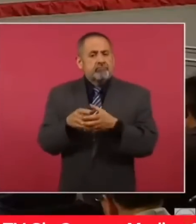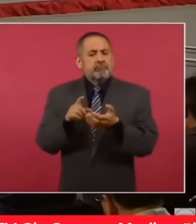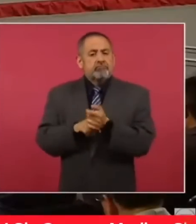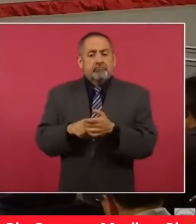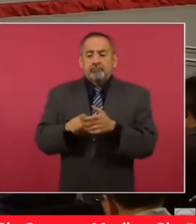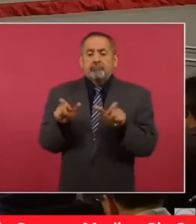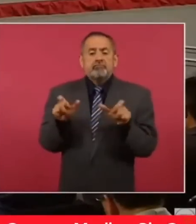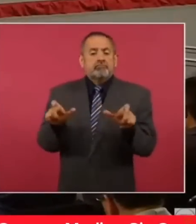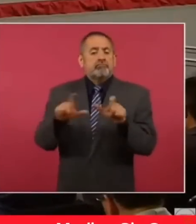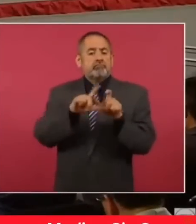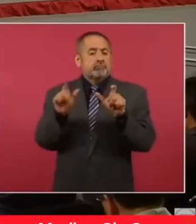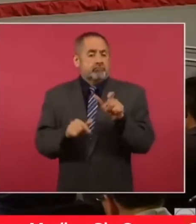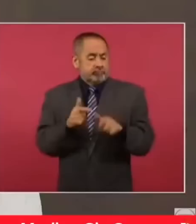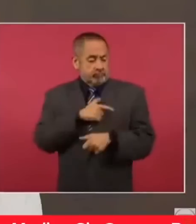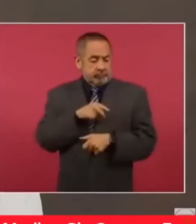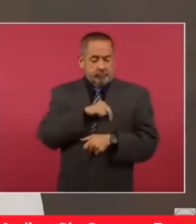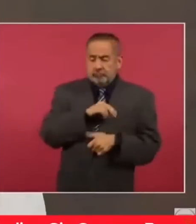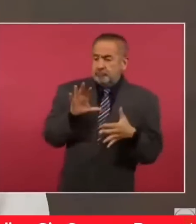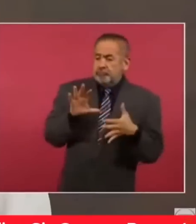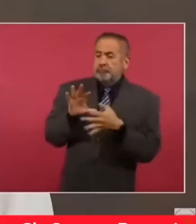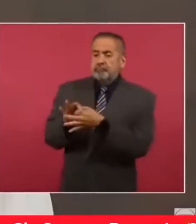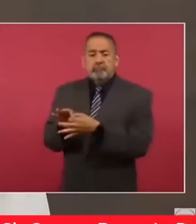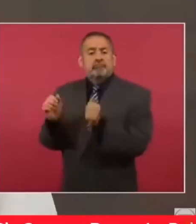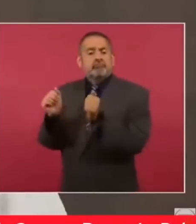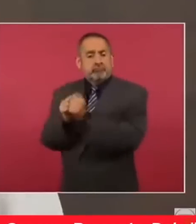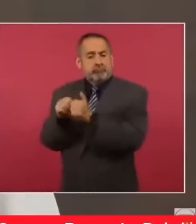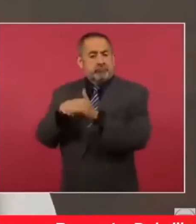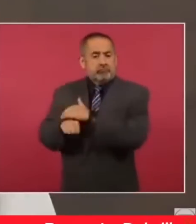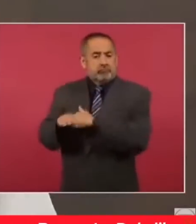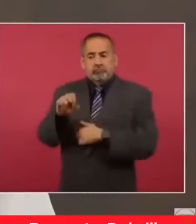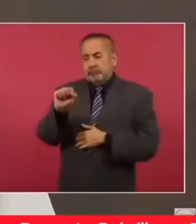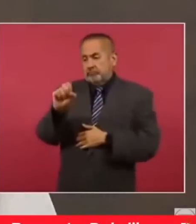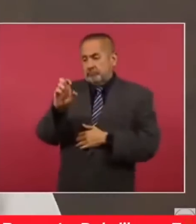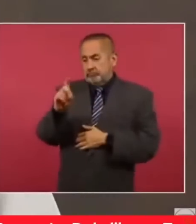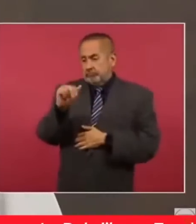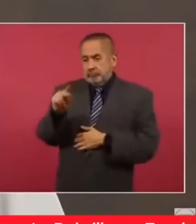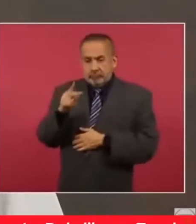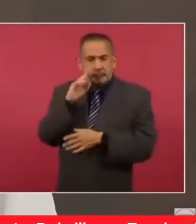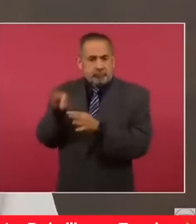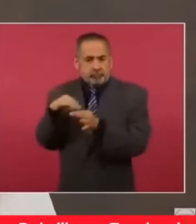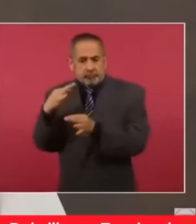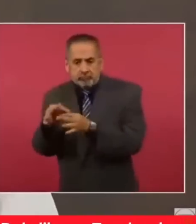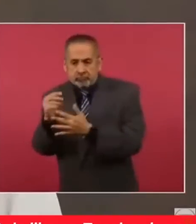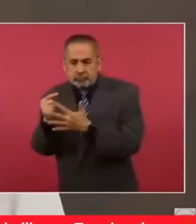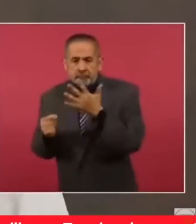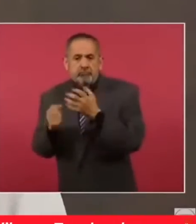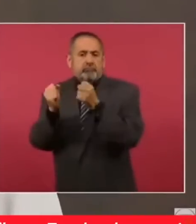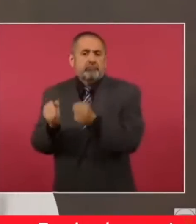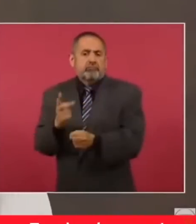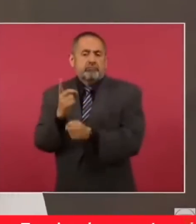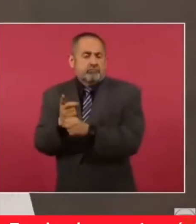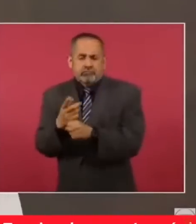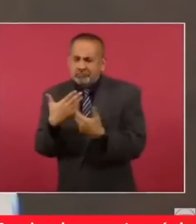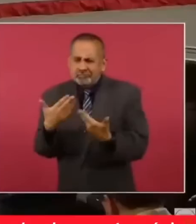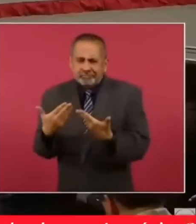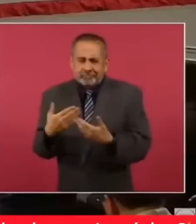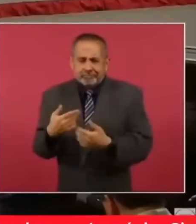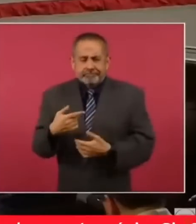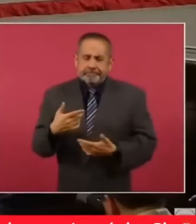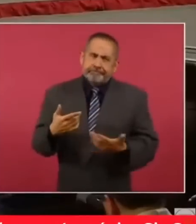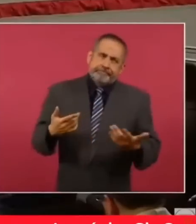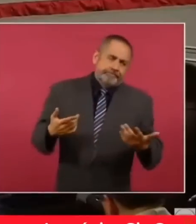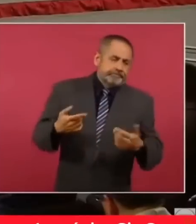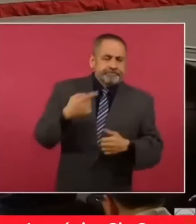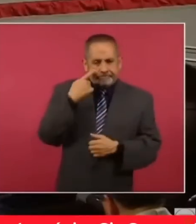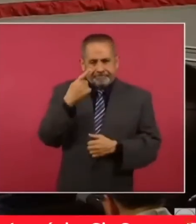adscrita a la Secretaría de la Defensa Nacional mientras cumpla tareas de seguridad pública. Vamos